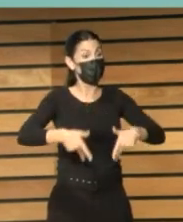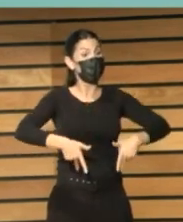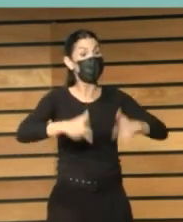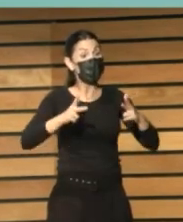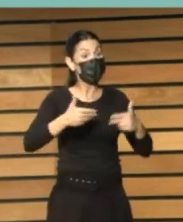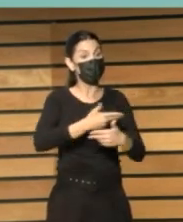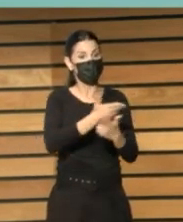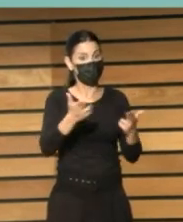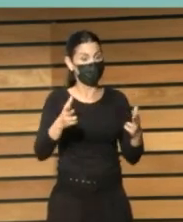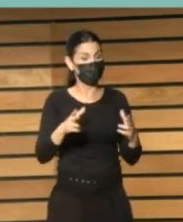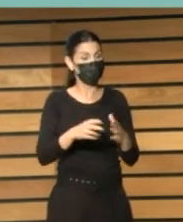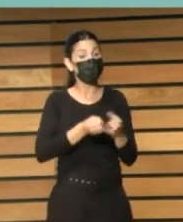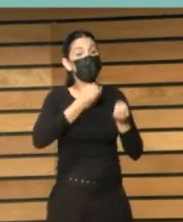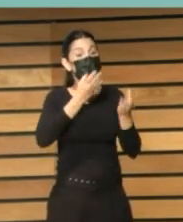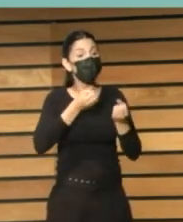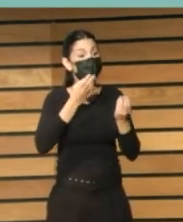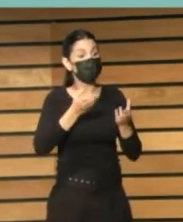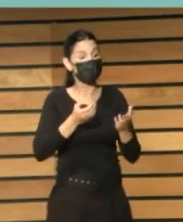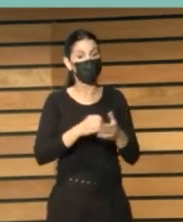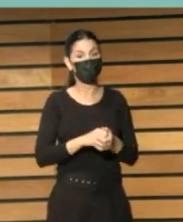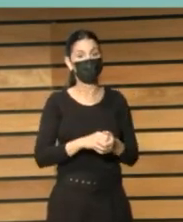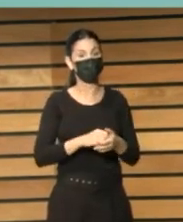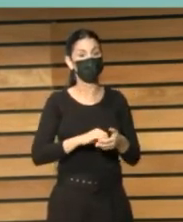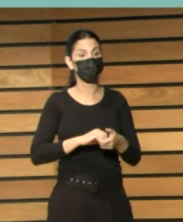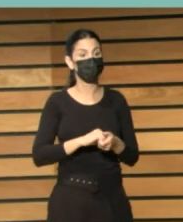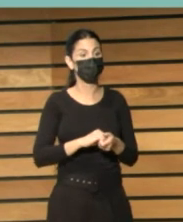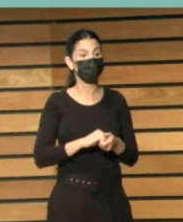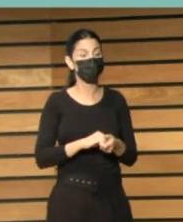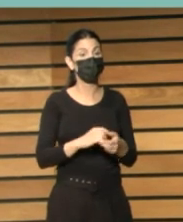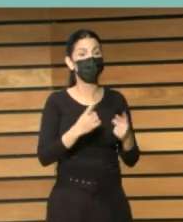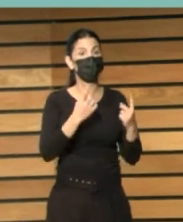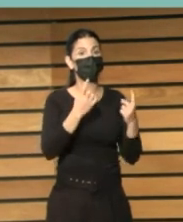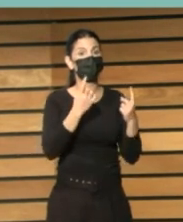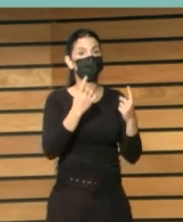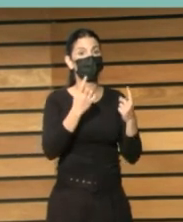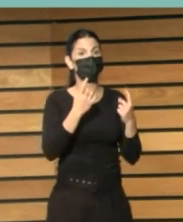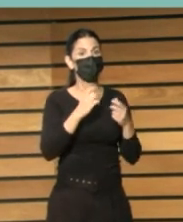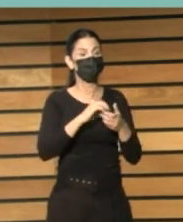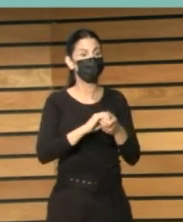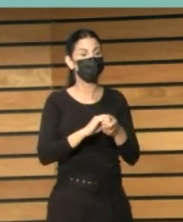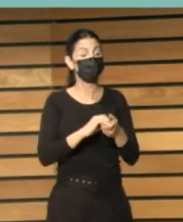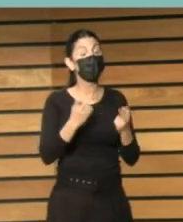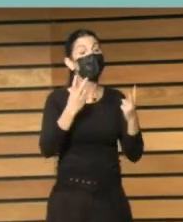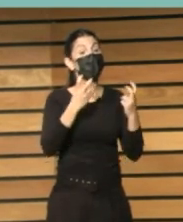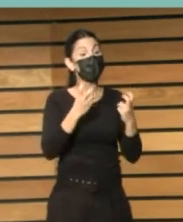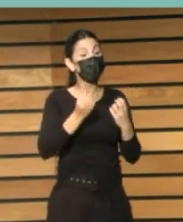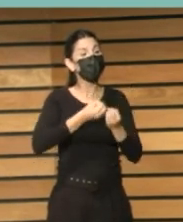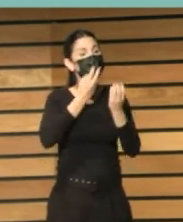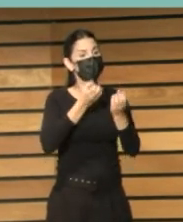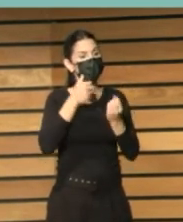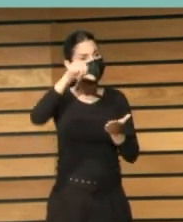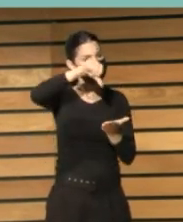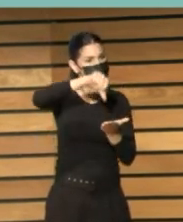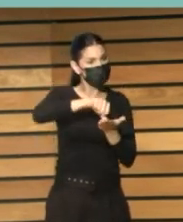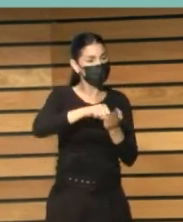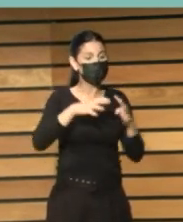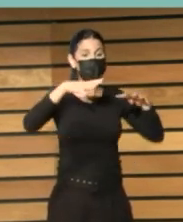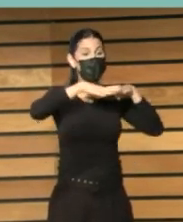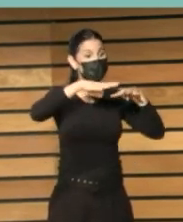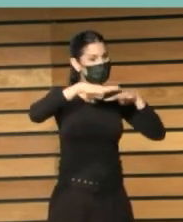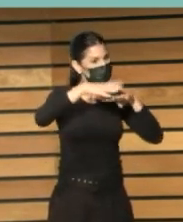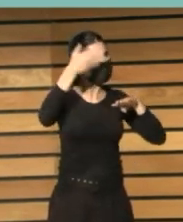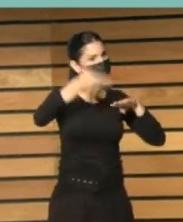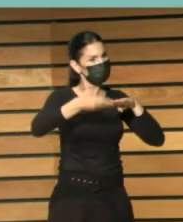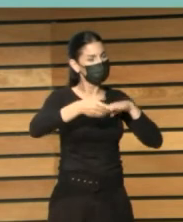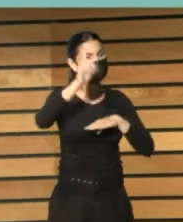a través de los propios servicios bibliotecarios centralizados y utilizar las redes y demás y lo que sí le